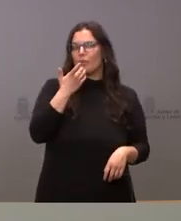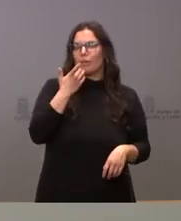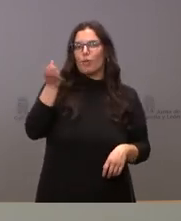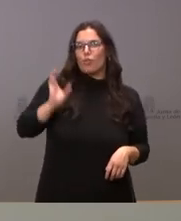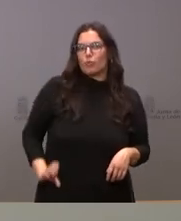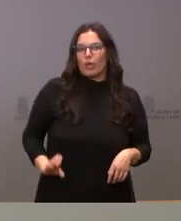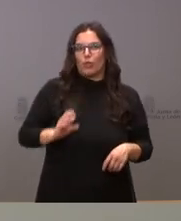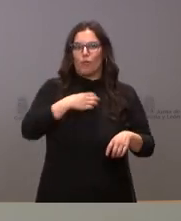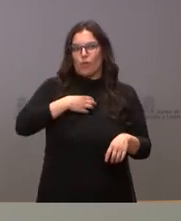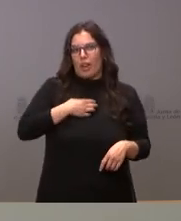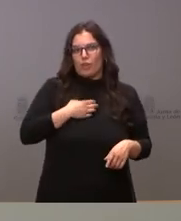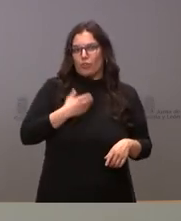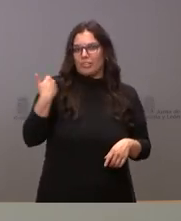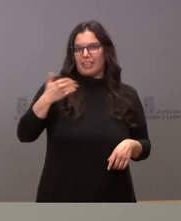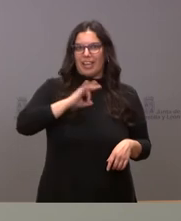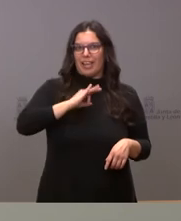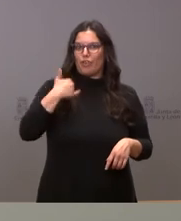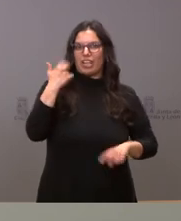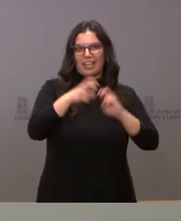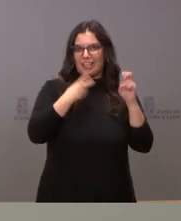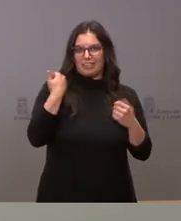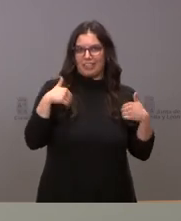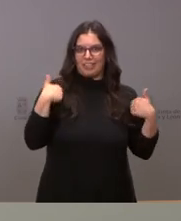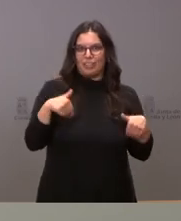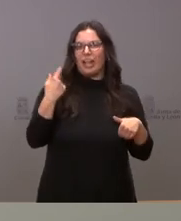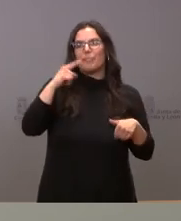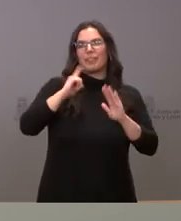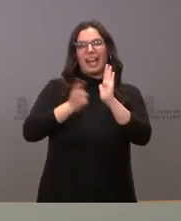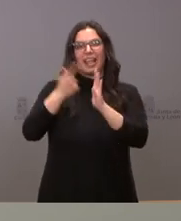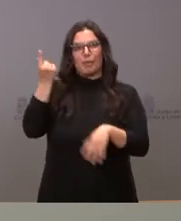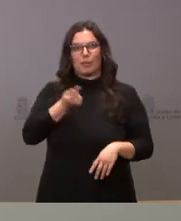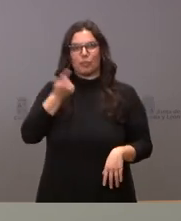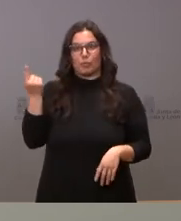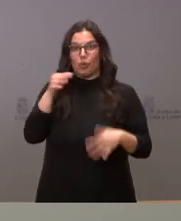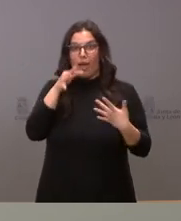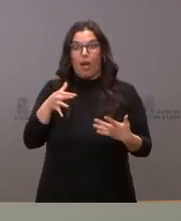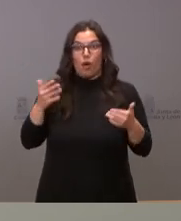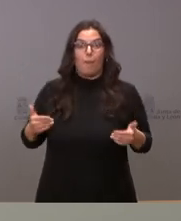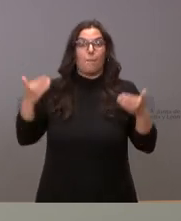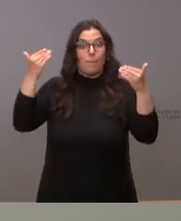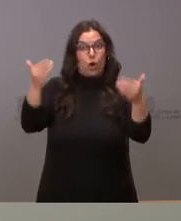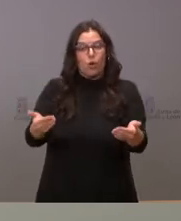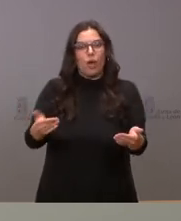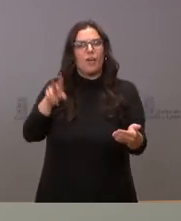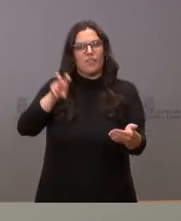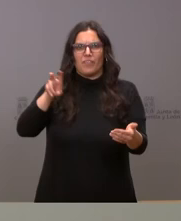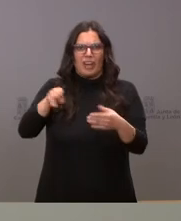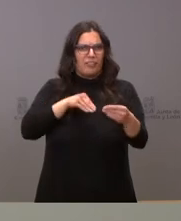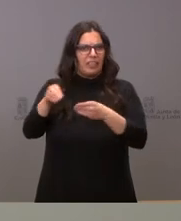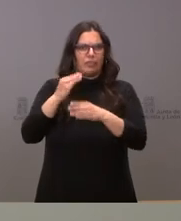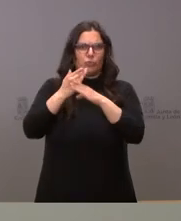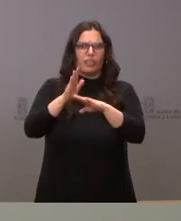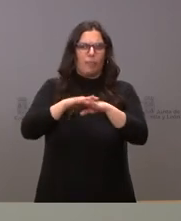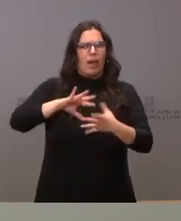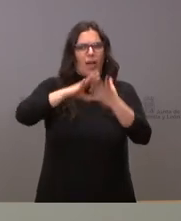los empleados públicos y por tanto la ley de presupuestos vigente con la prórroga presupuestaria es obviamente flexible para realizar estas